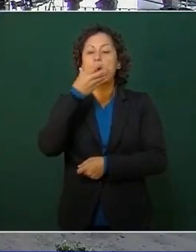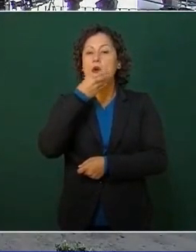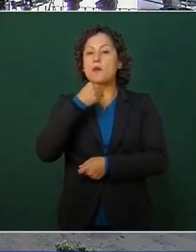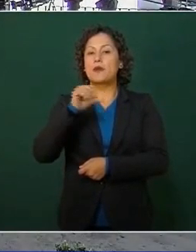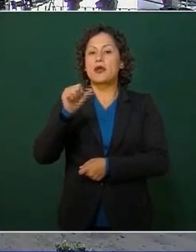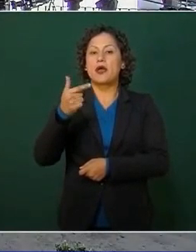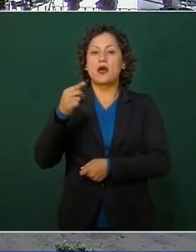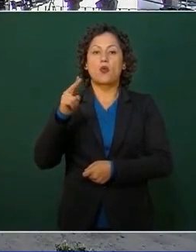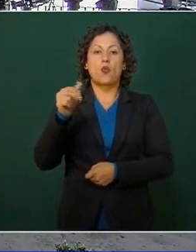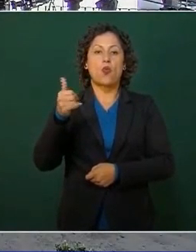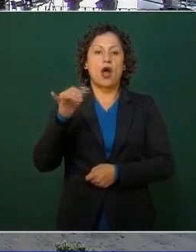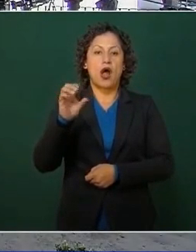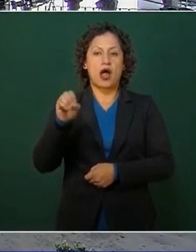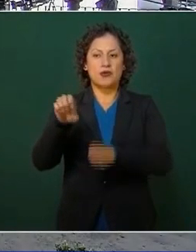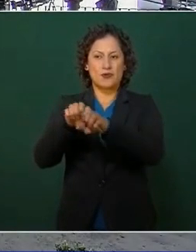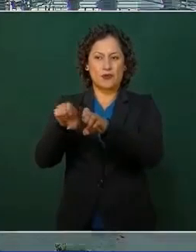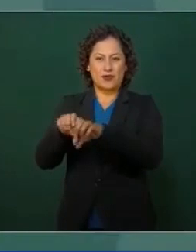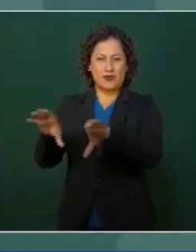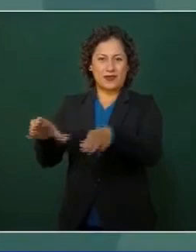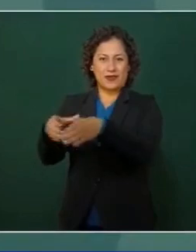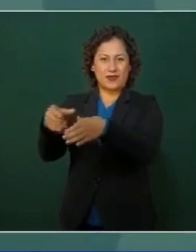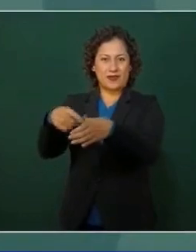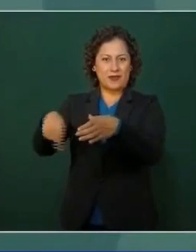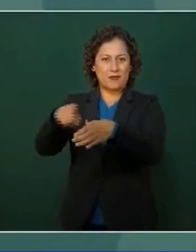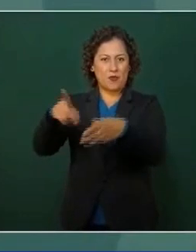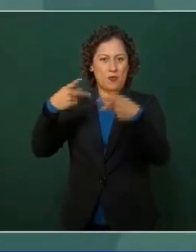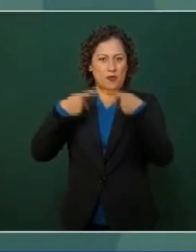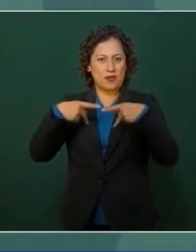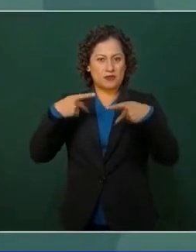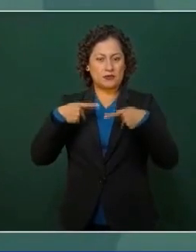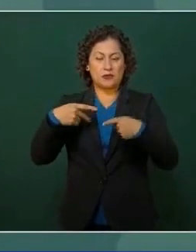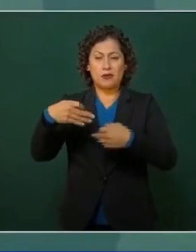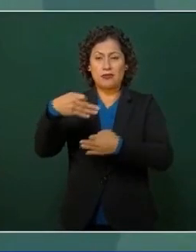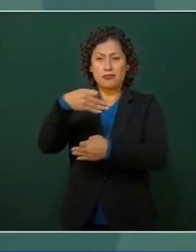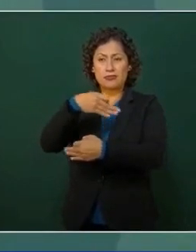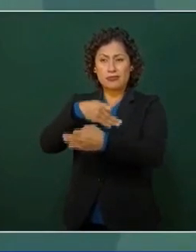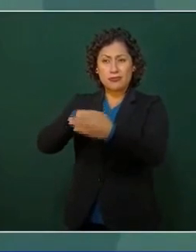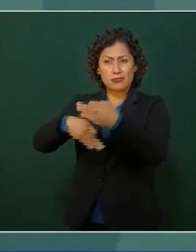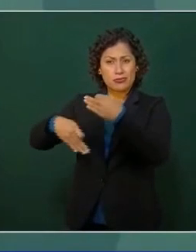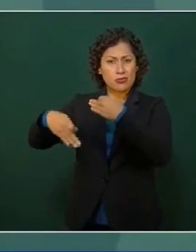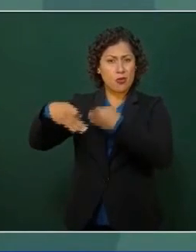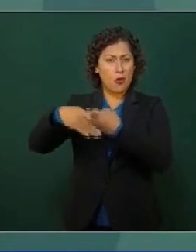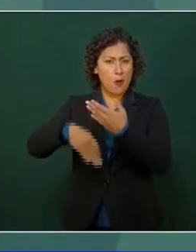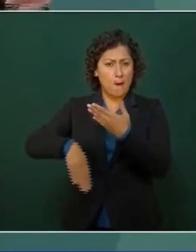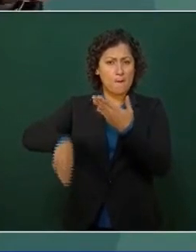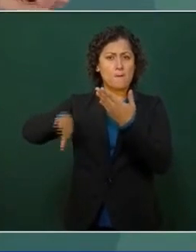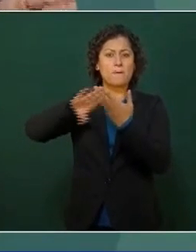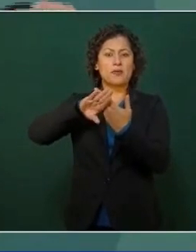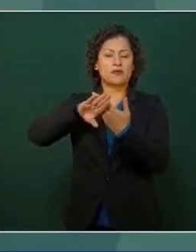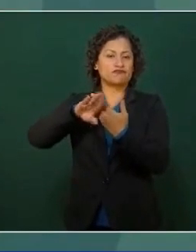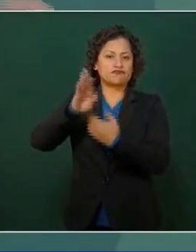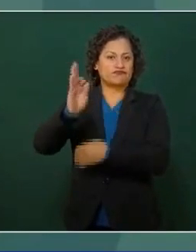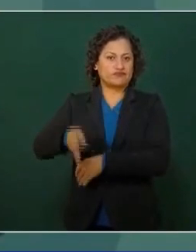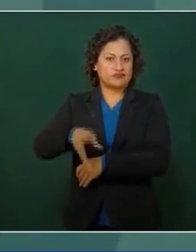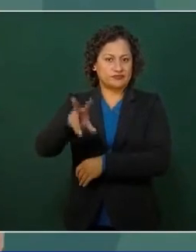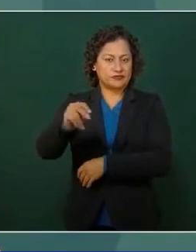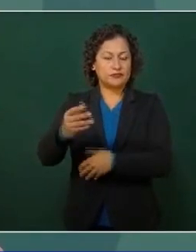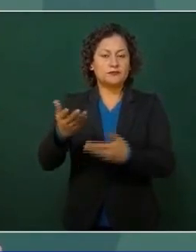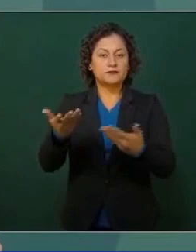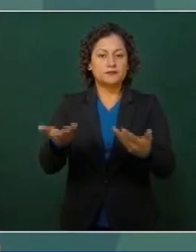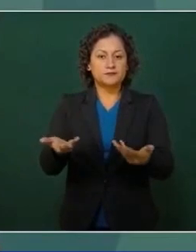y ese es su equipo, todos en contra. Ah, pues ahí estaba